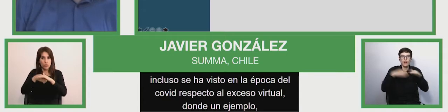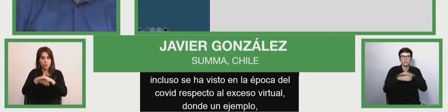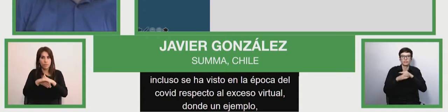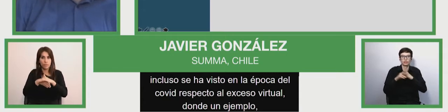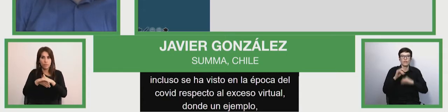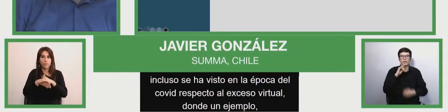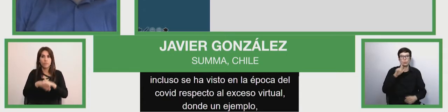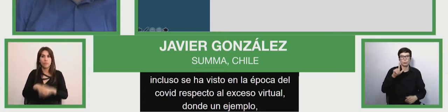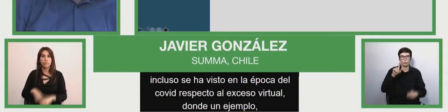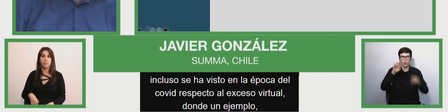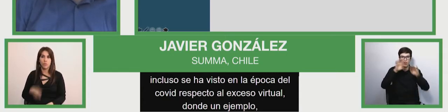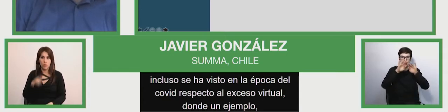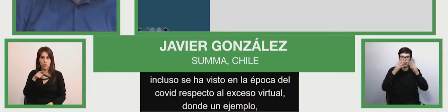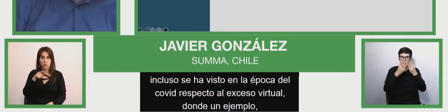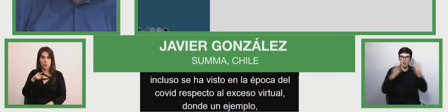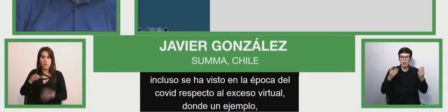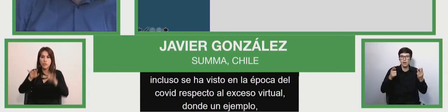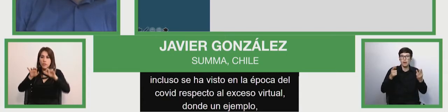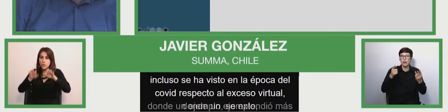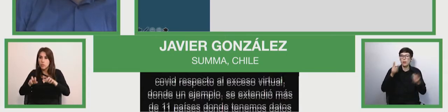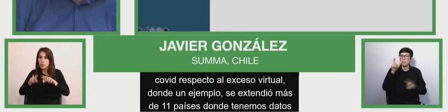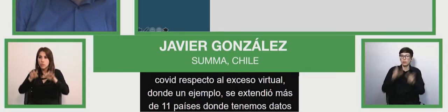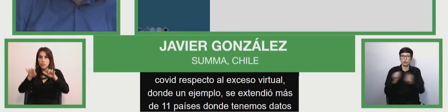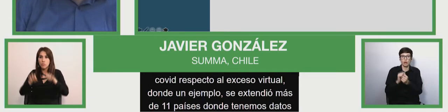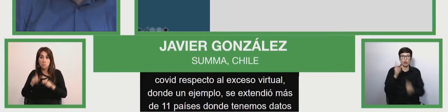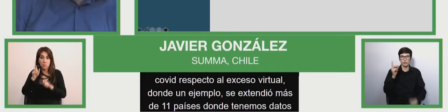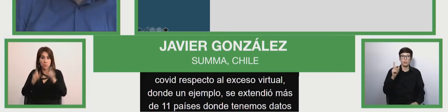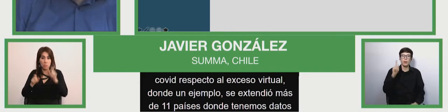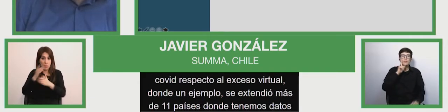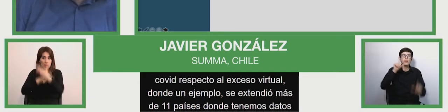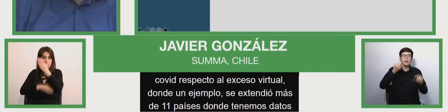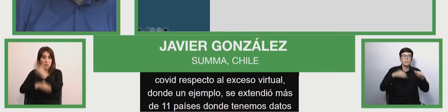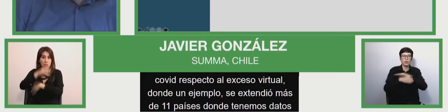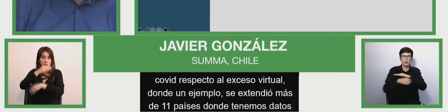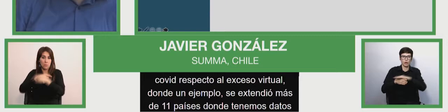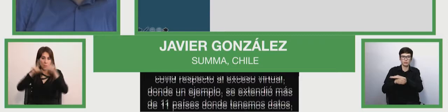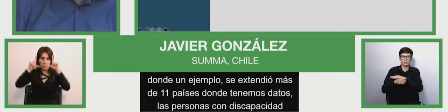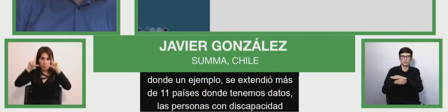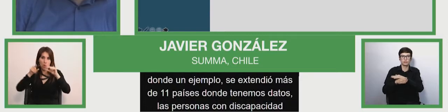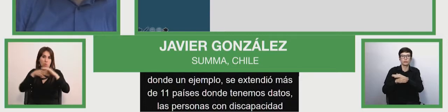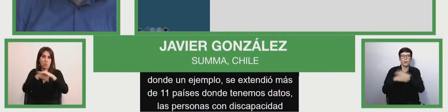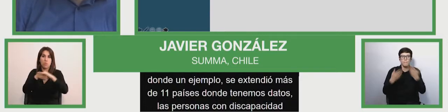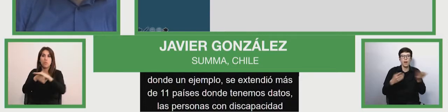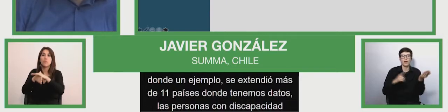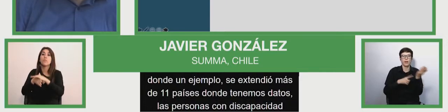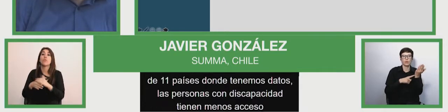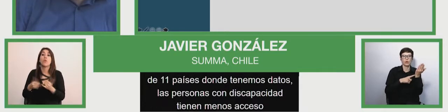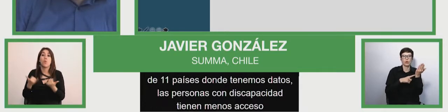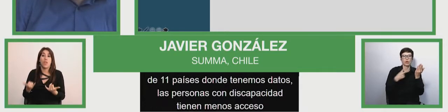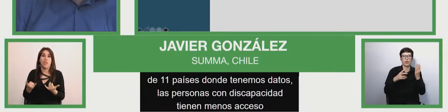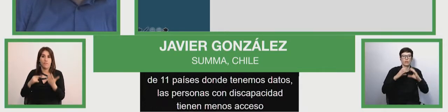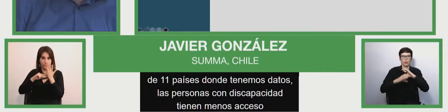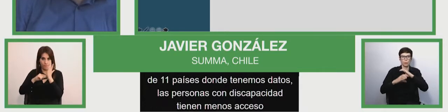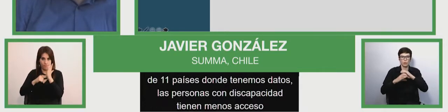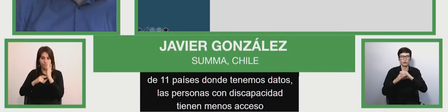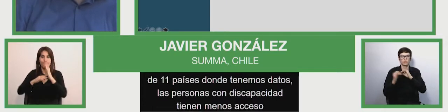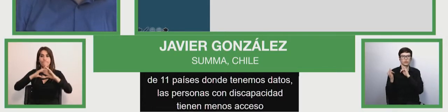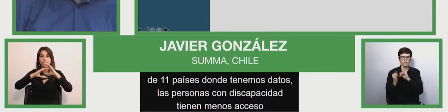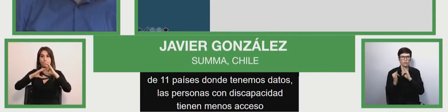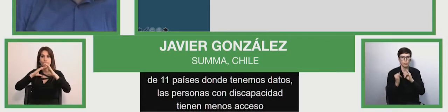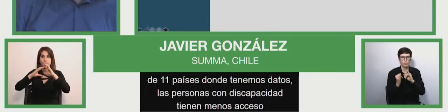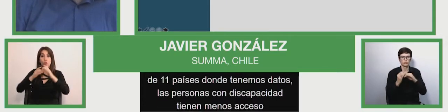las personas con discapacidad tienen menos acceso a tecnologías de comunicación, de información y comunicación,